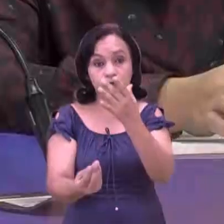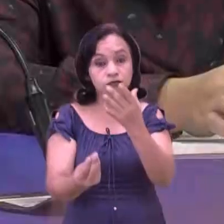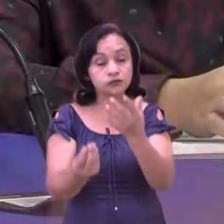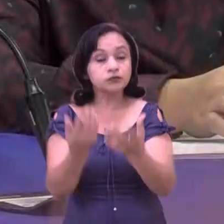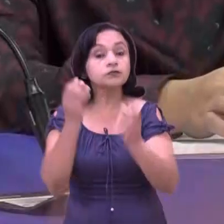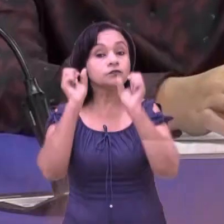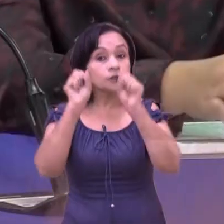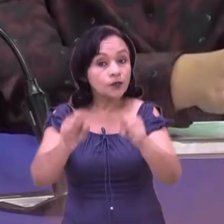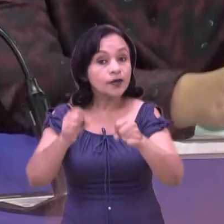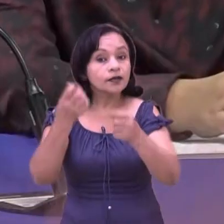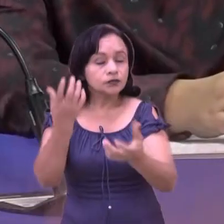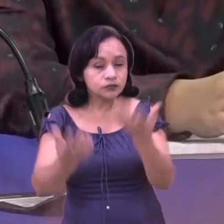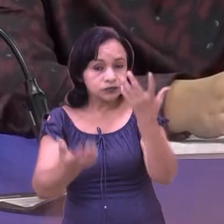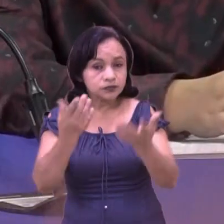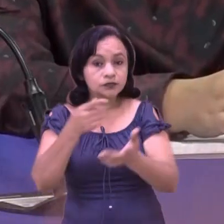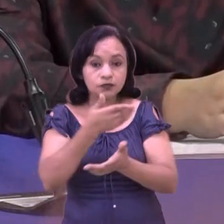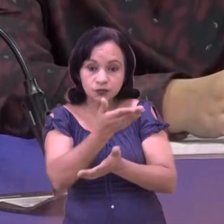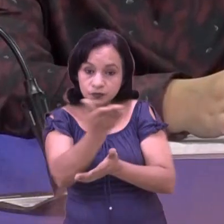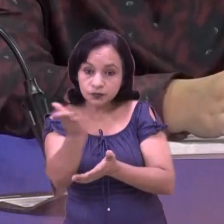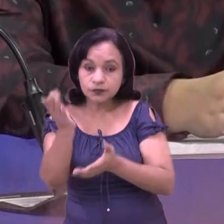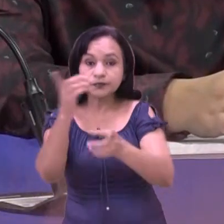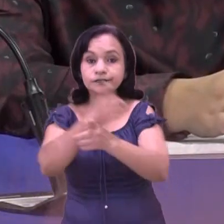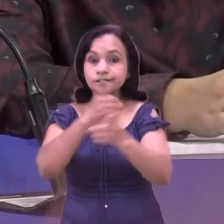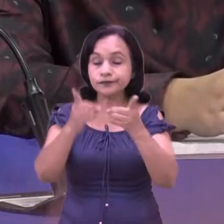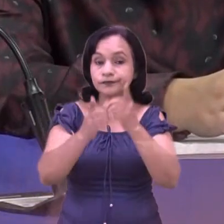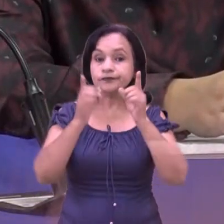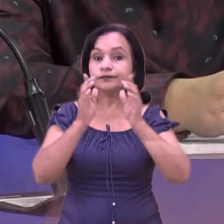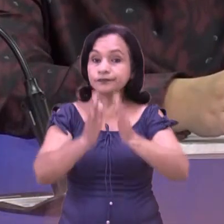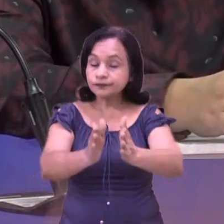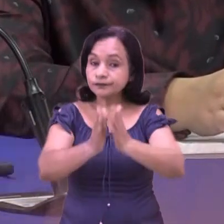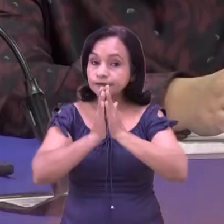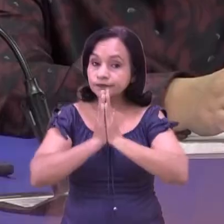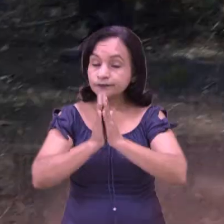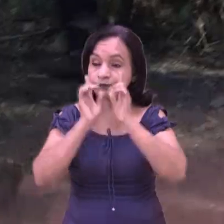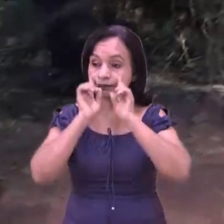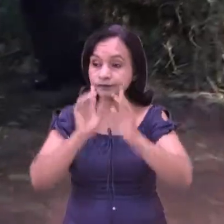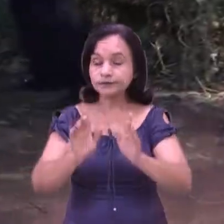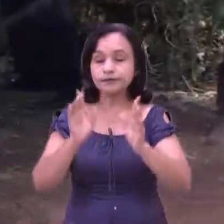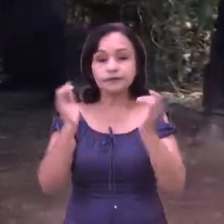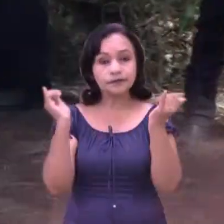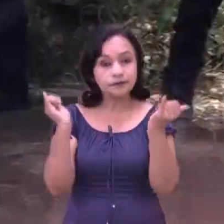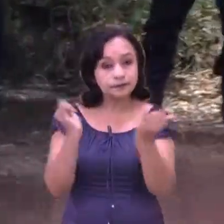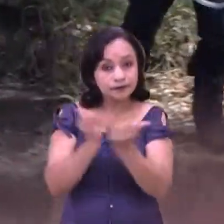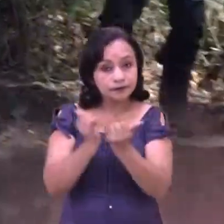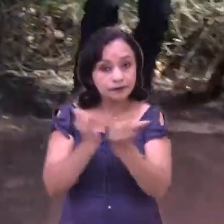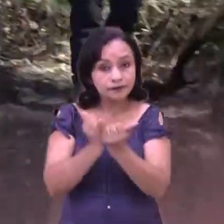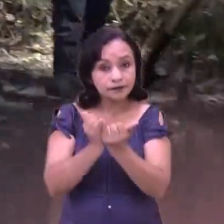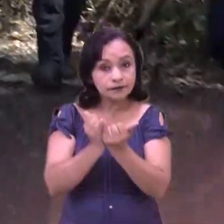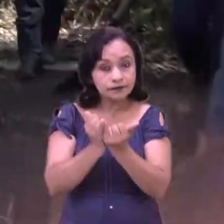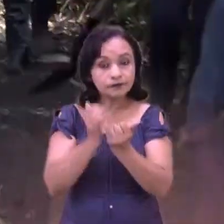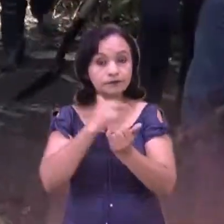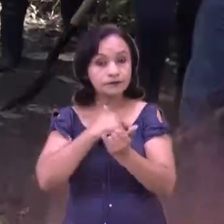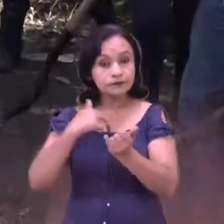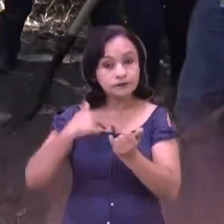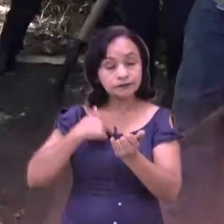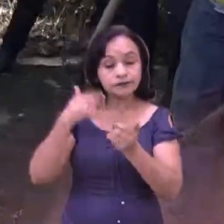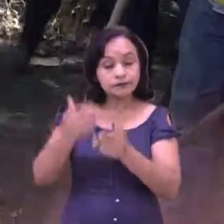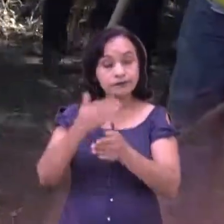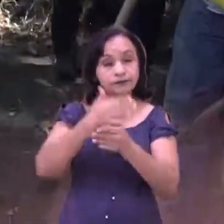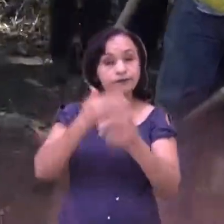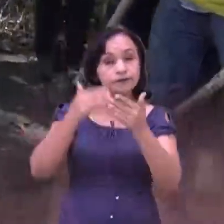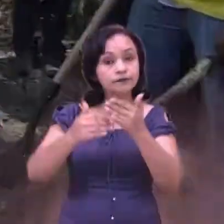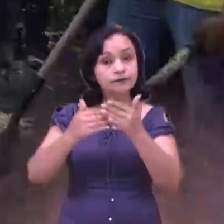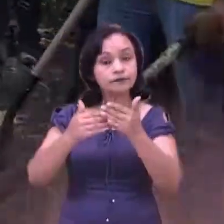Entonces, esos aspectos tenemos que comenzar a ponerle mucha atención. Nosotros queremos insistir desde el ámbito